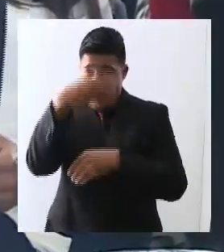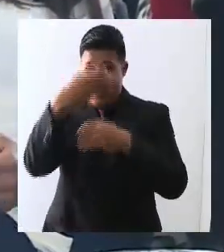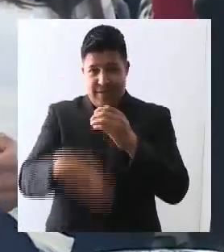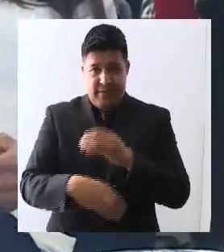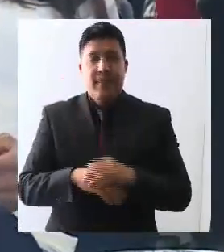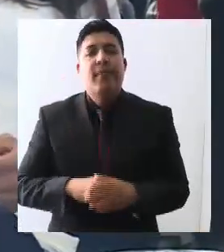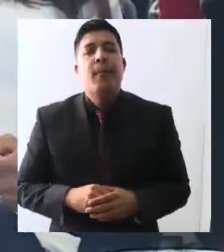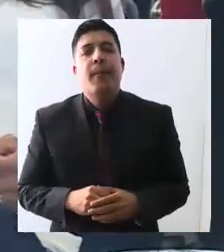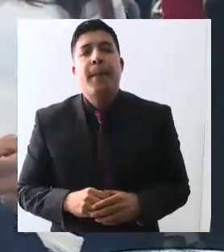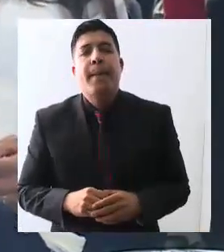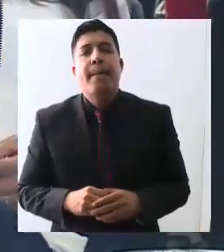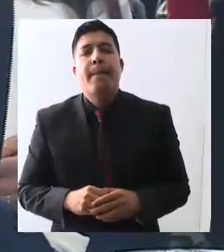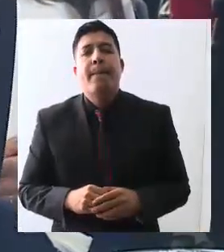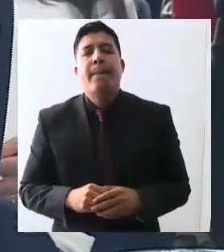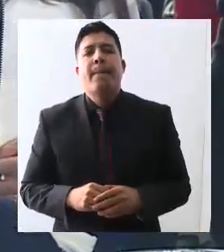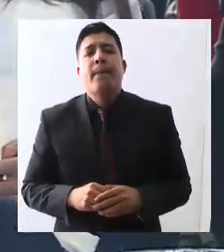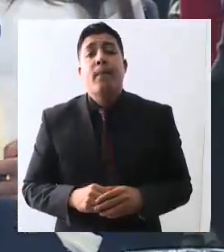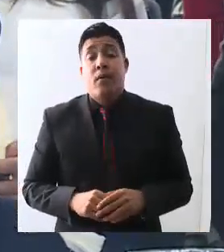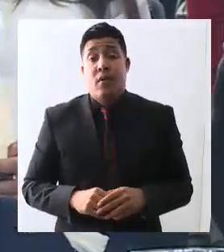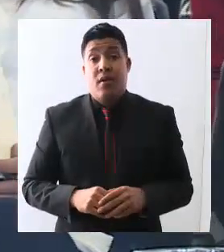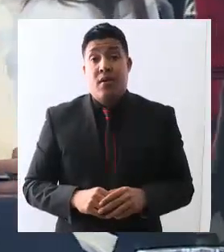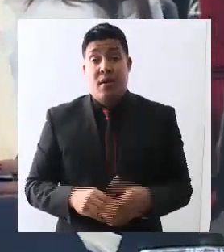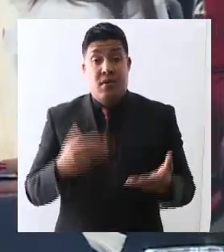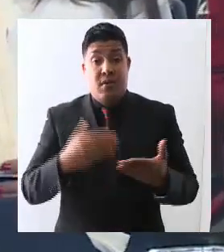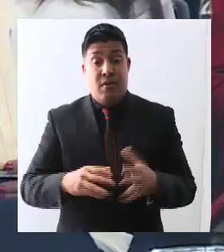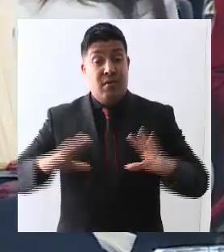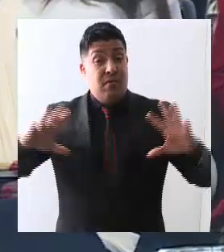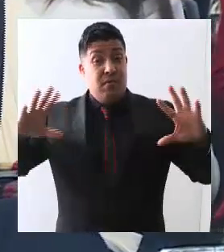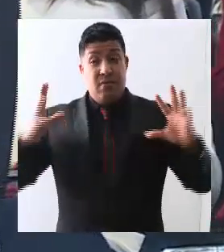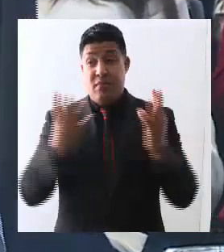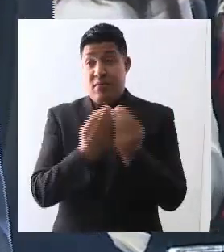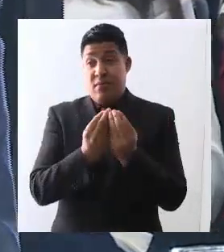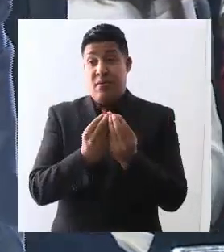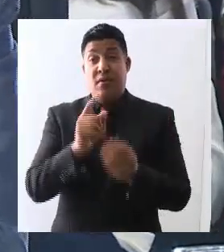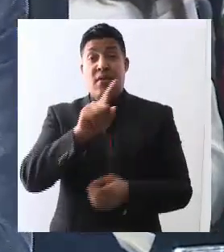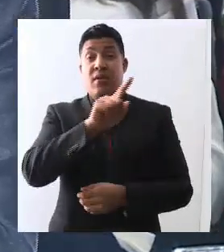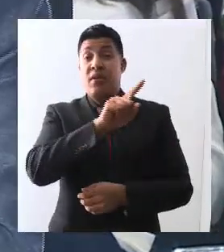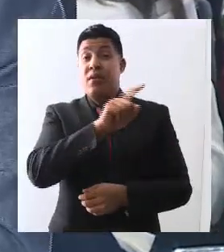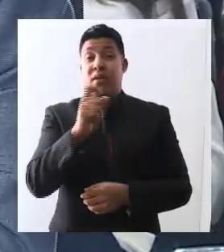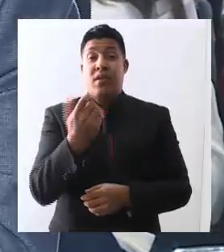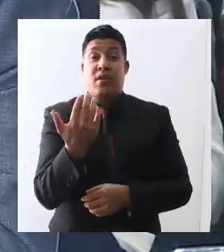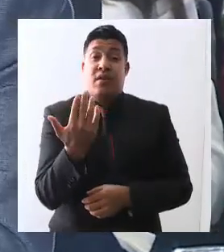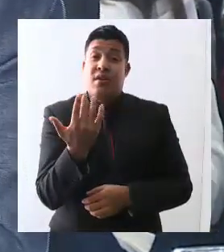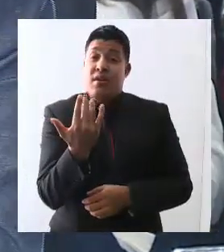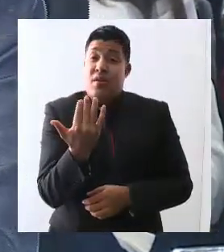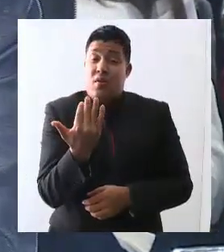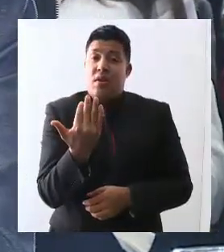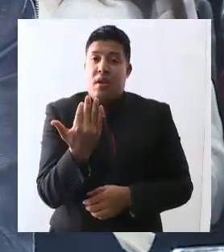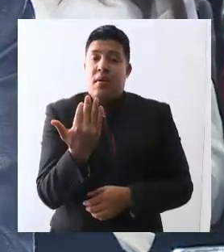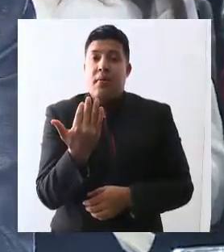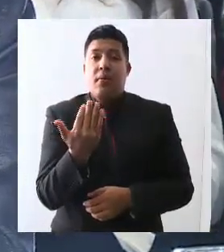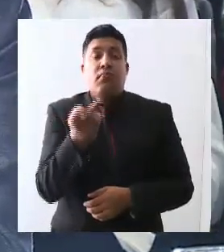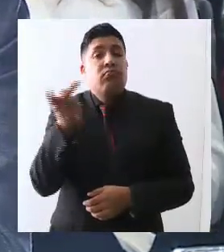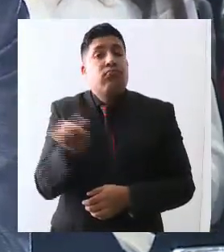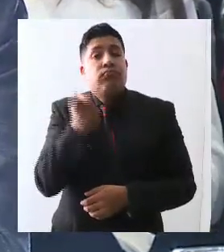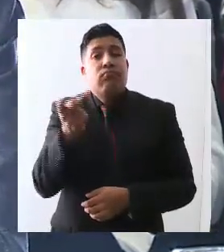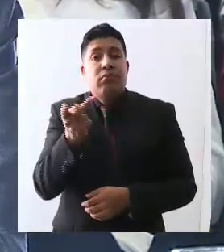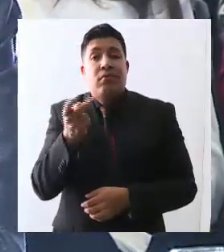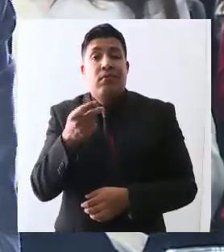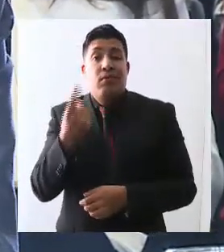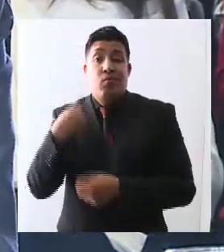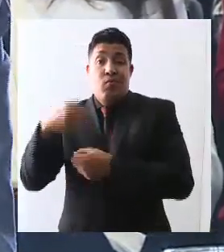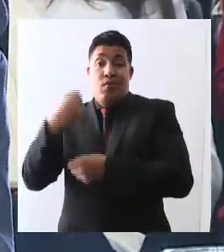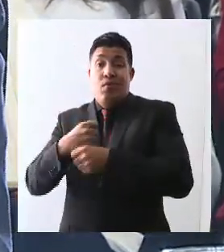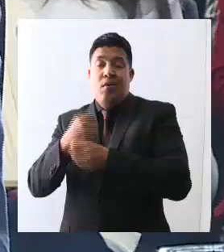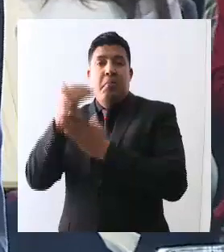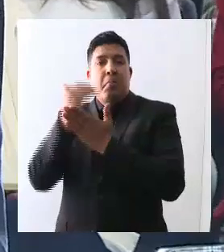Esta ocasión llegaron 140 preguntas, menos que… 20 menos que el año pasado. Tuvimos